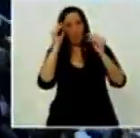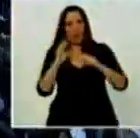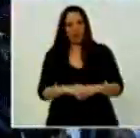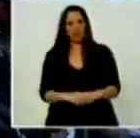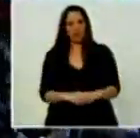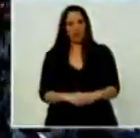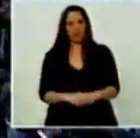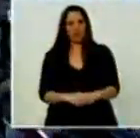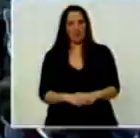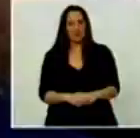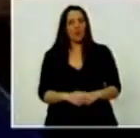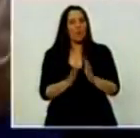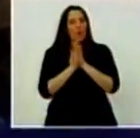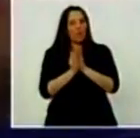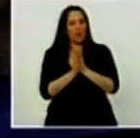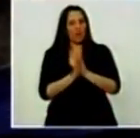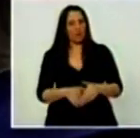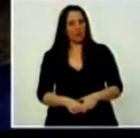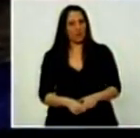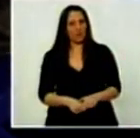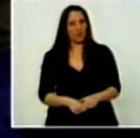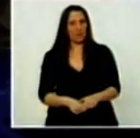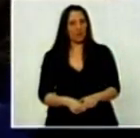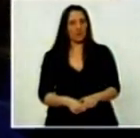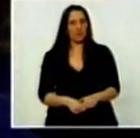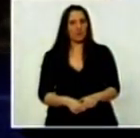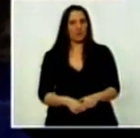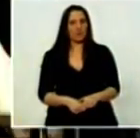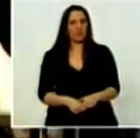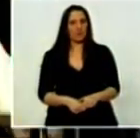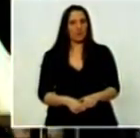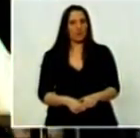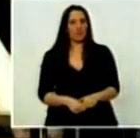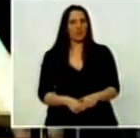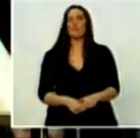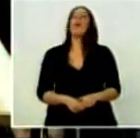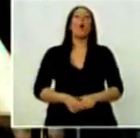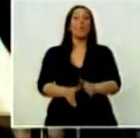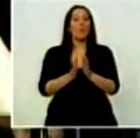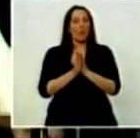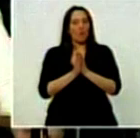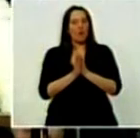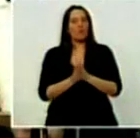Por favor, en nombre